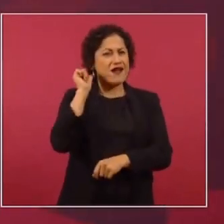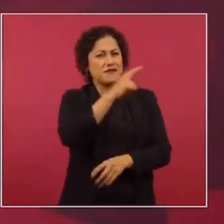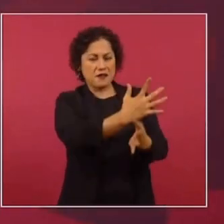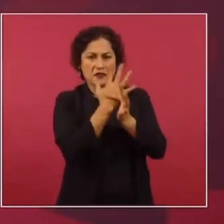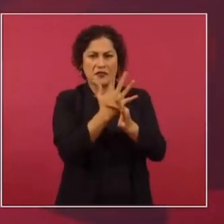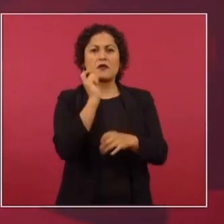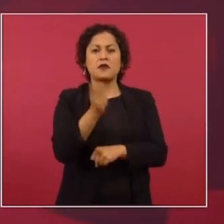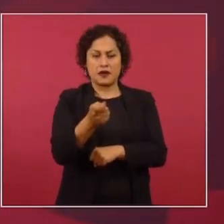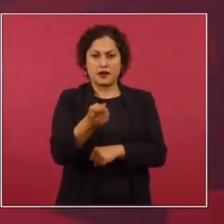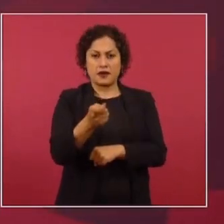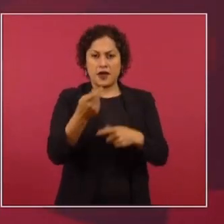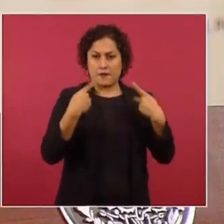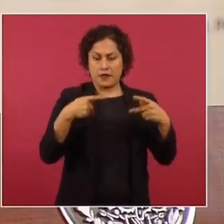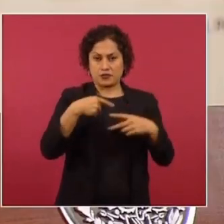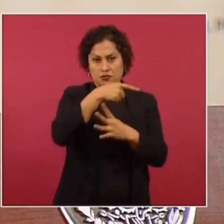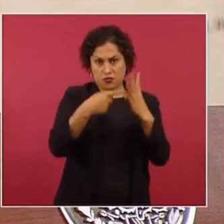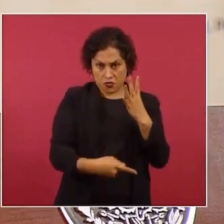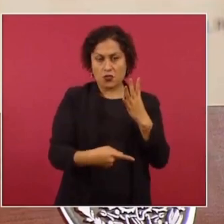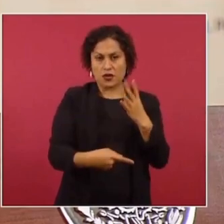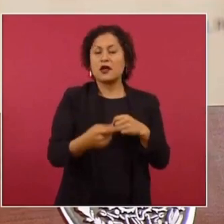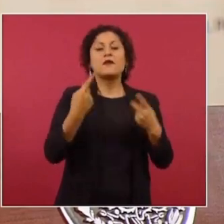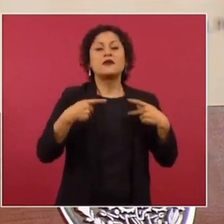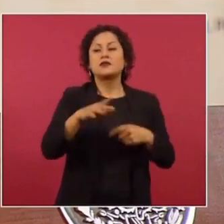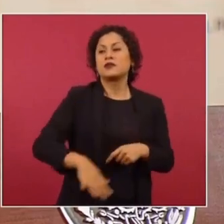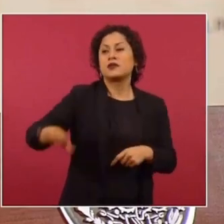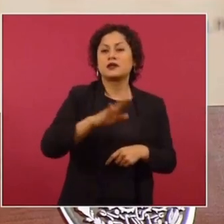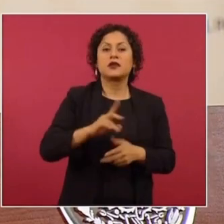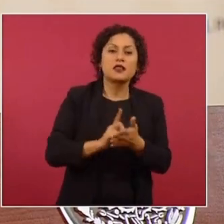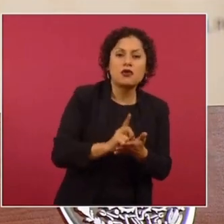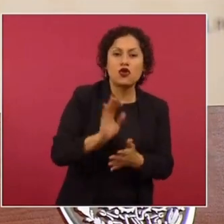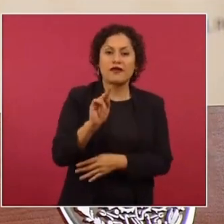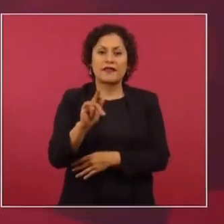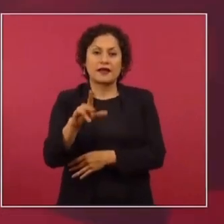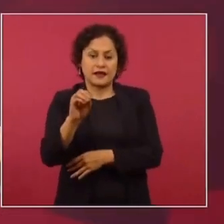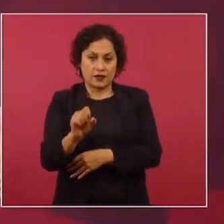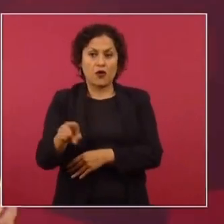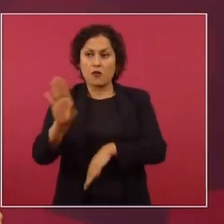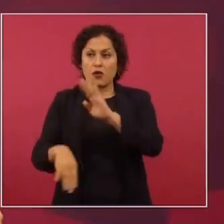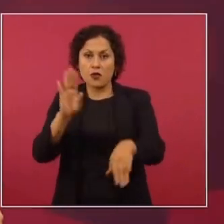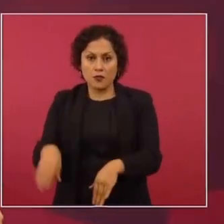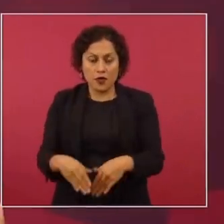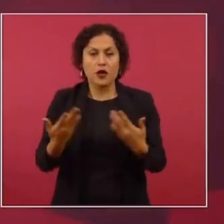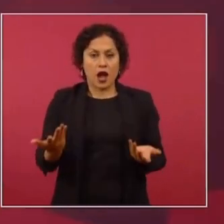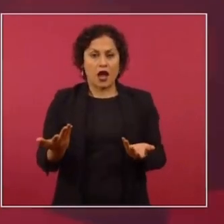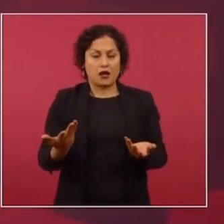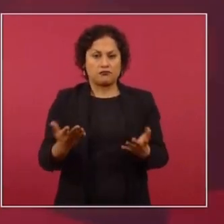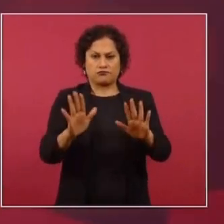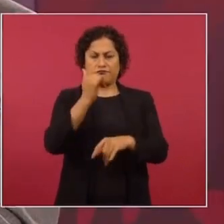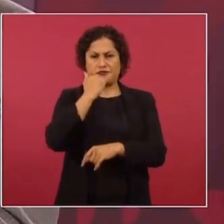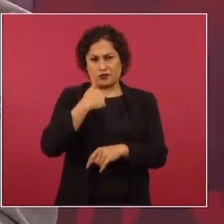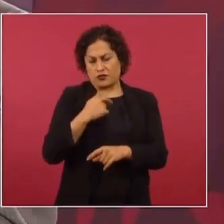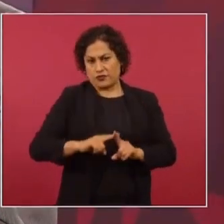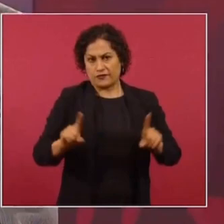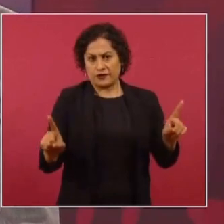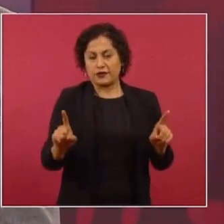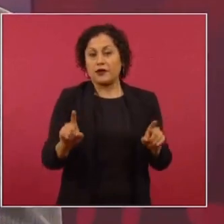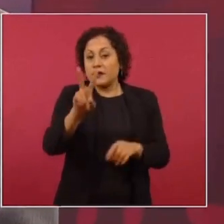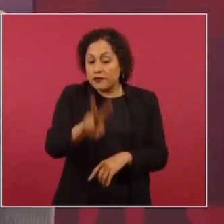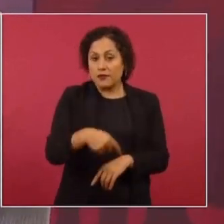fallecidos, lamentablemente por fentanilo, fuesen en México, yo no estaría diciendo lo mismo. Claro, a mí me duele mucho